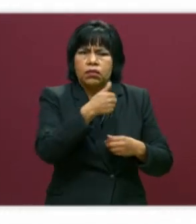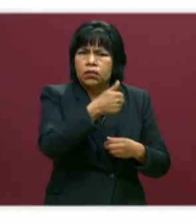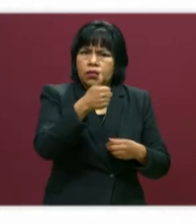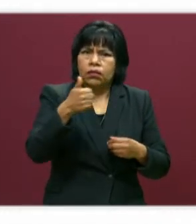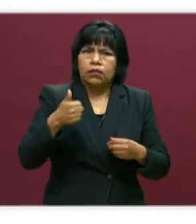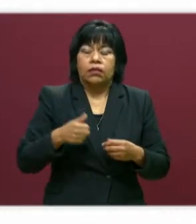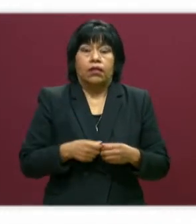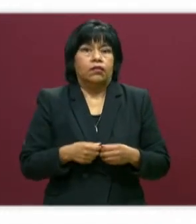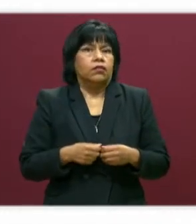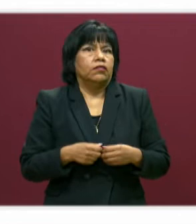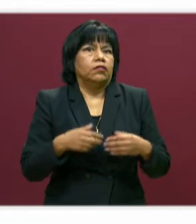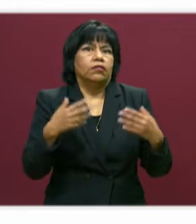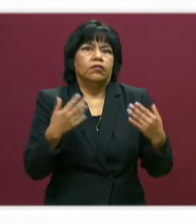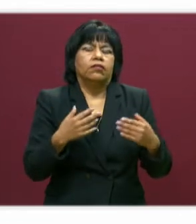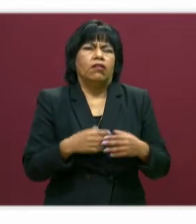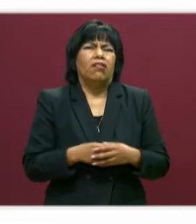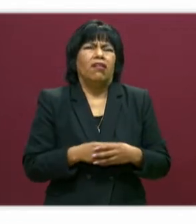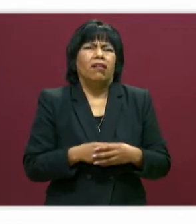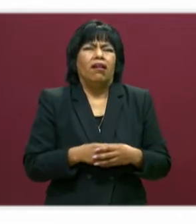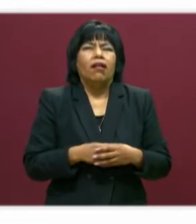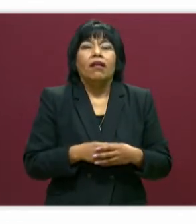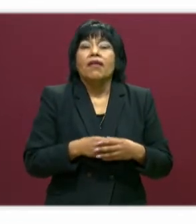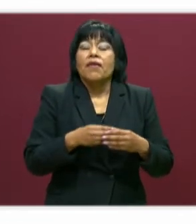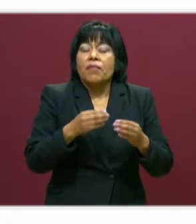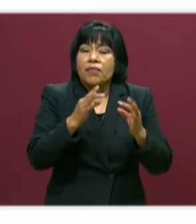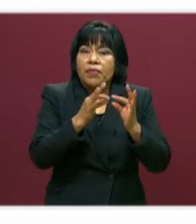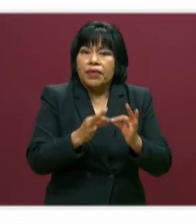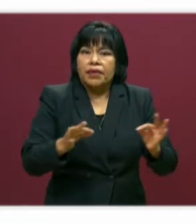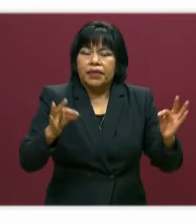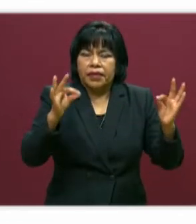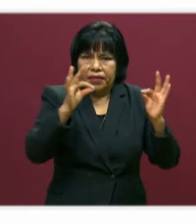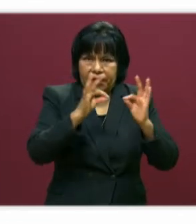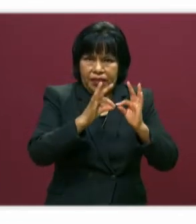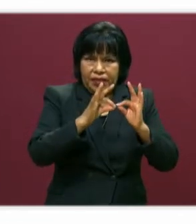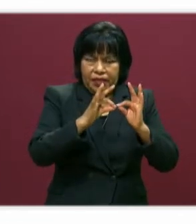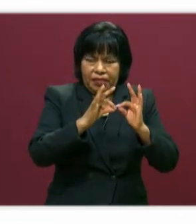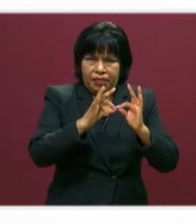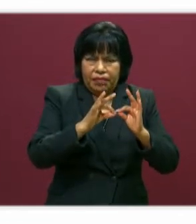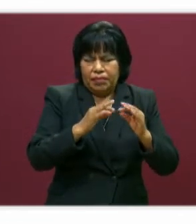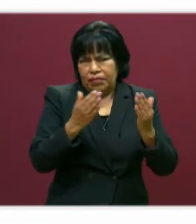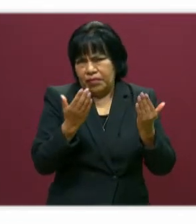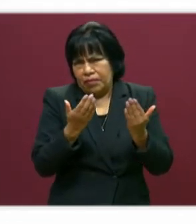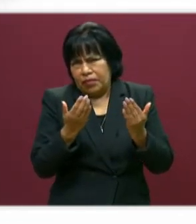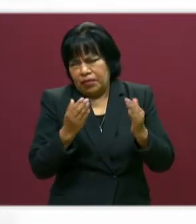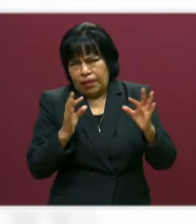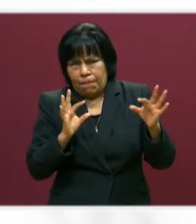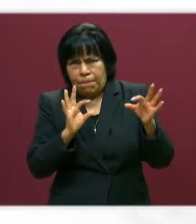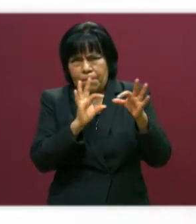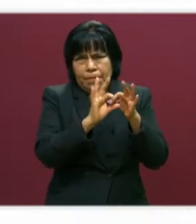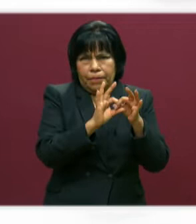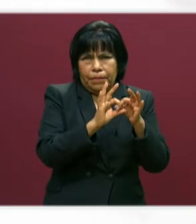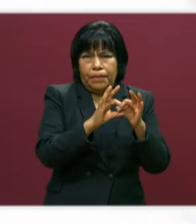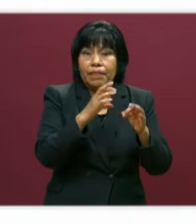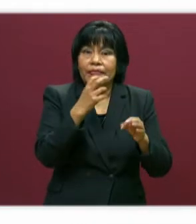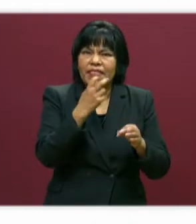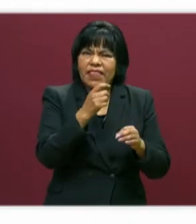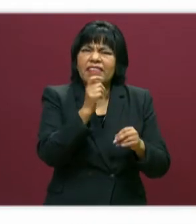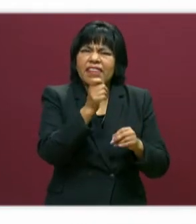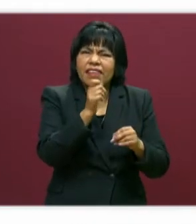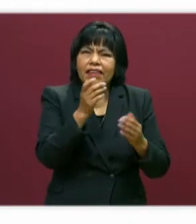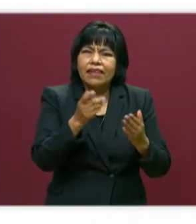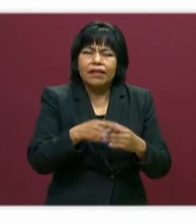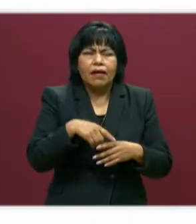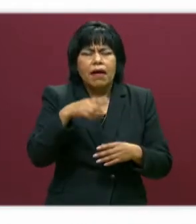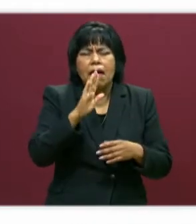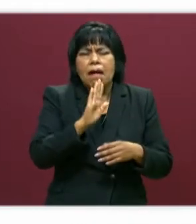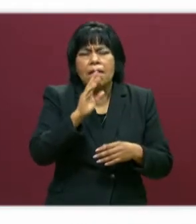inseparables o indisolubles de los procesos de aprendizaje. Este principio, que parece muy